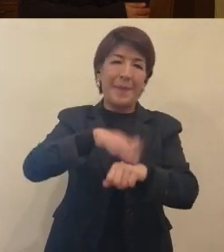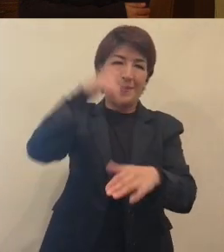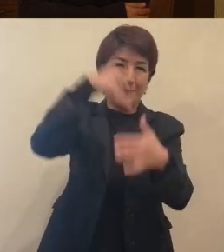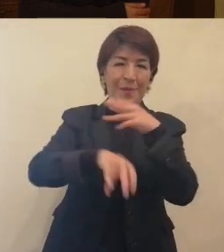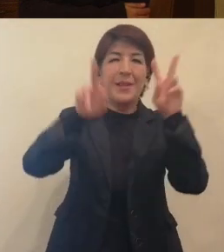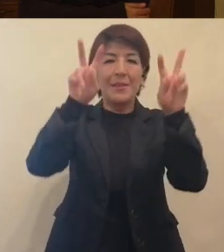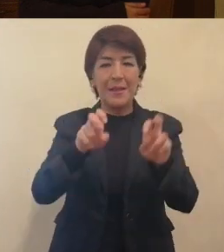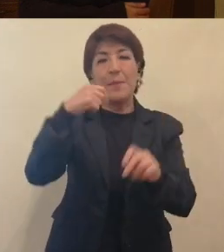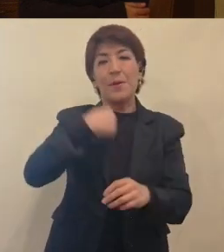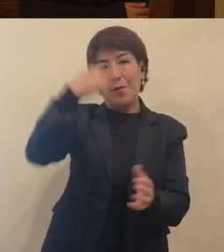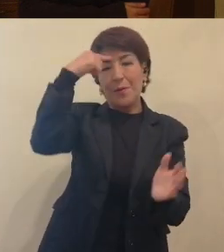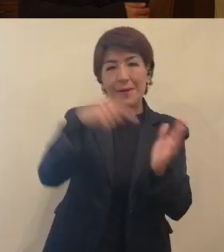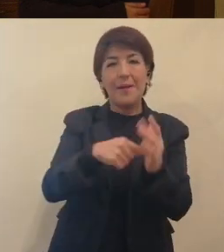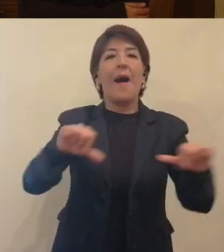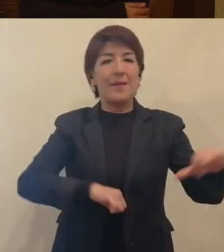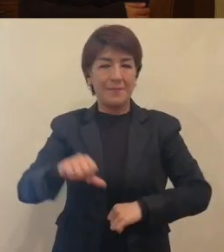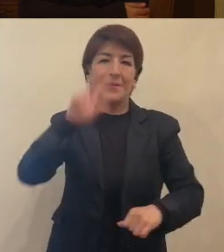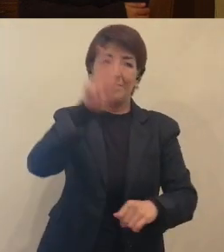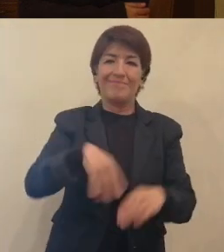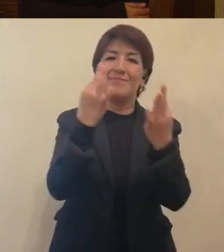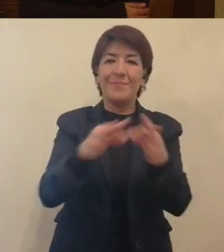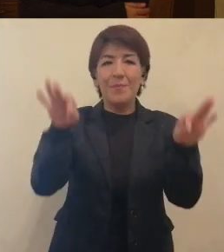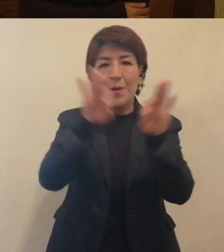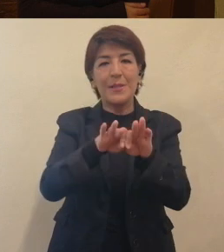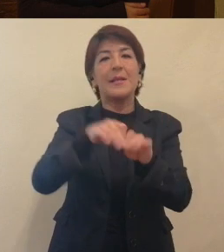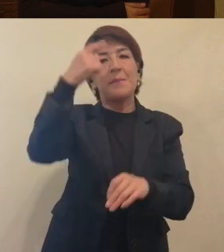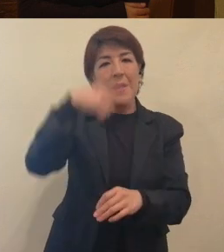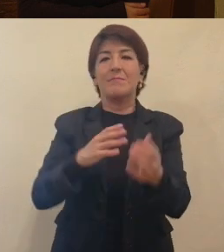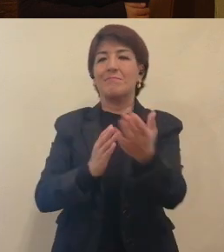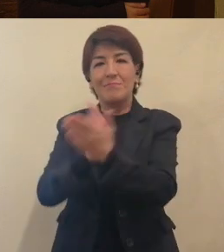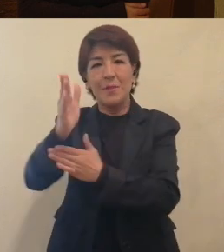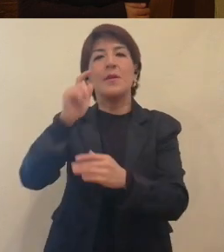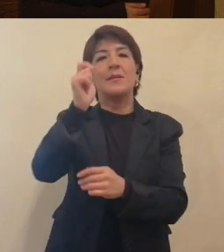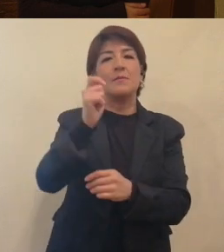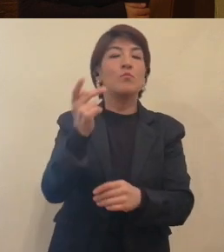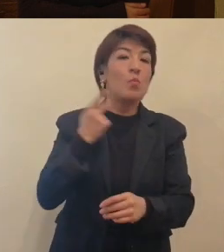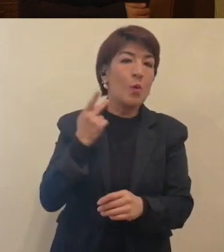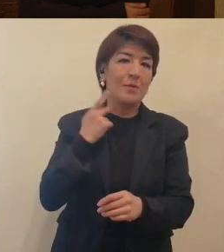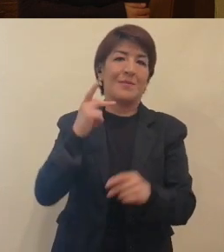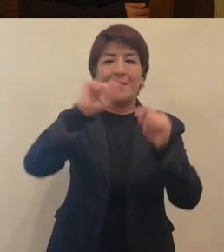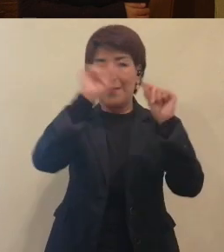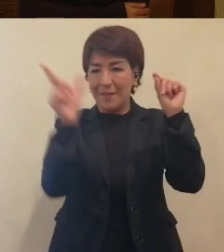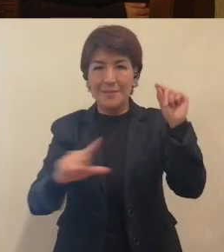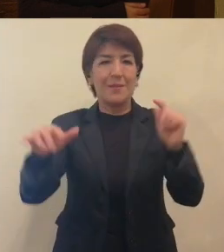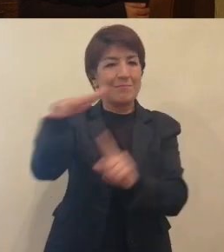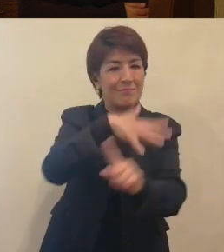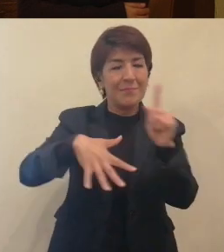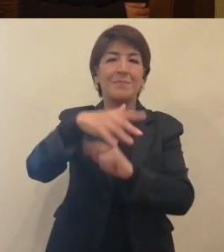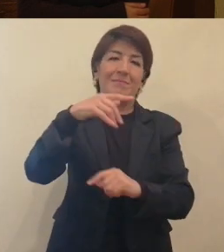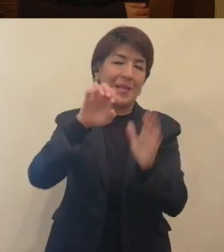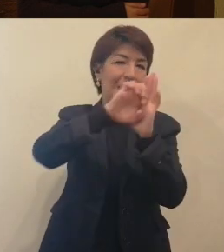grandes rasgos, creo que sería una actividad importante en cuestión de incidir en política pública, ¿no? Por ejemplo,